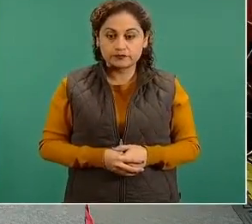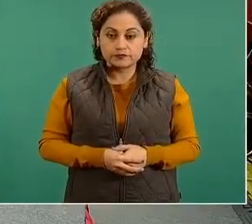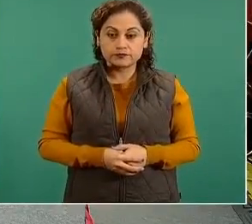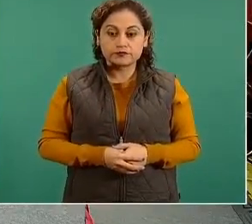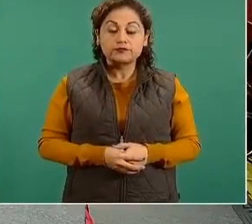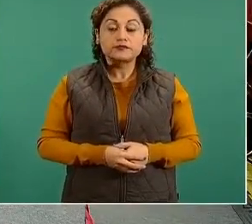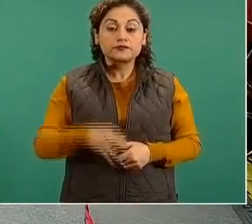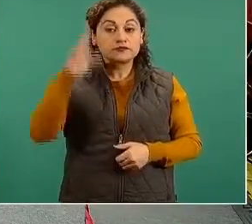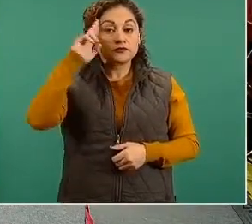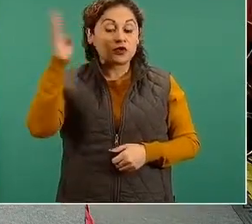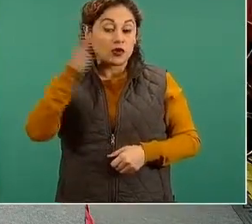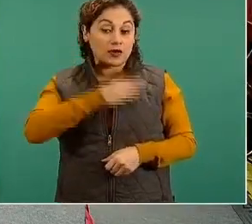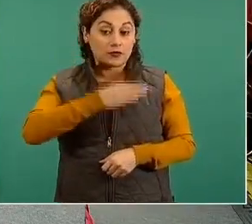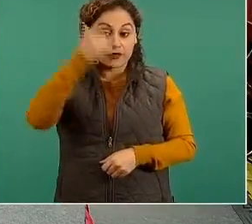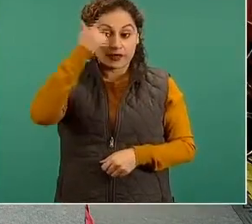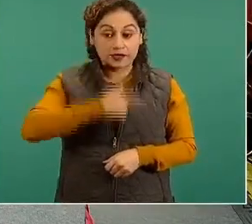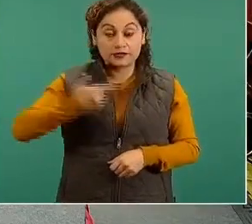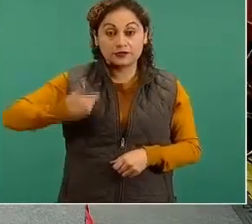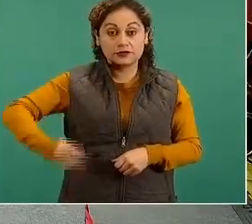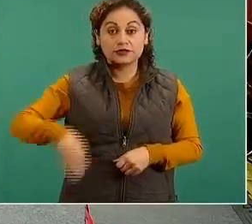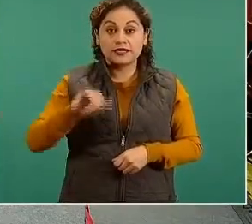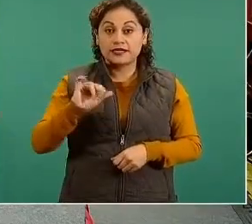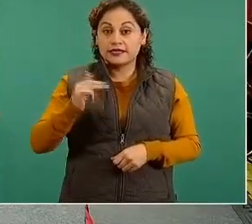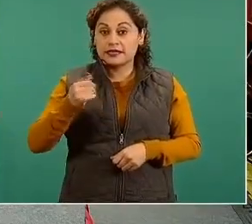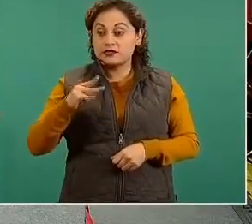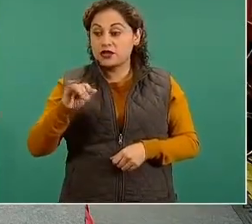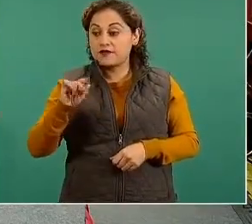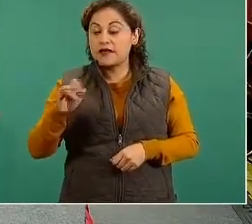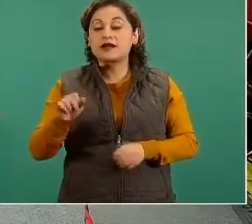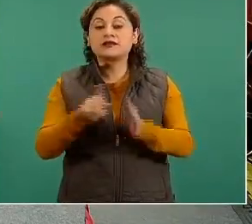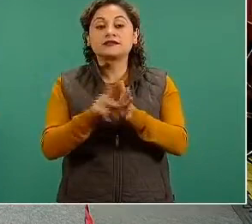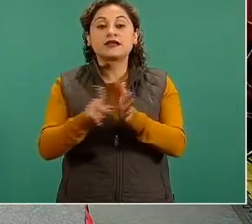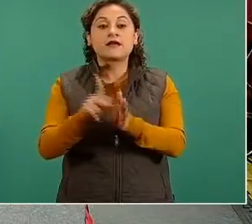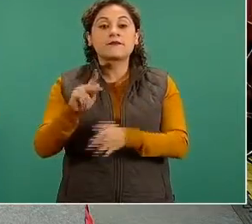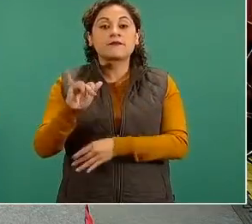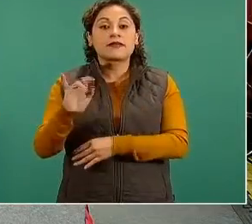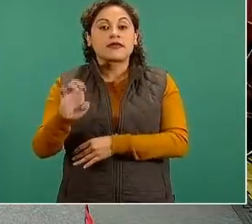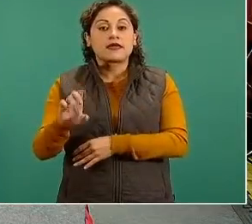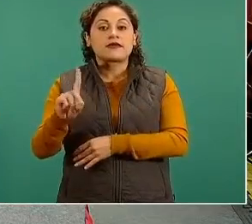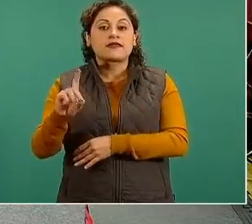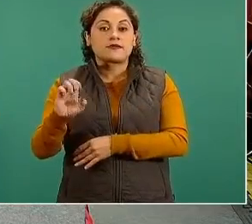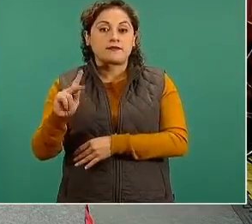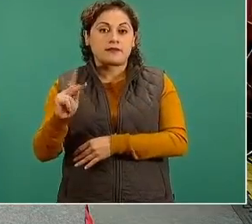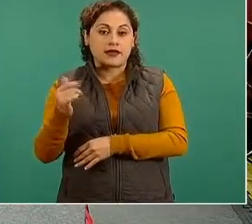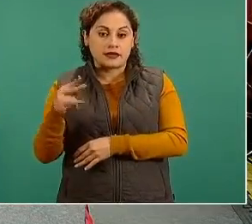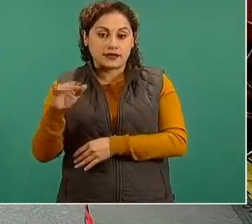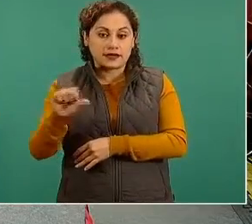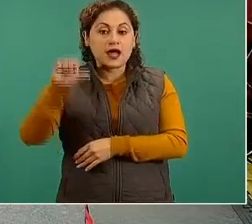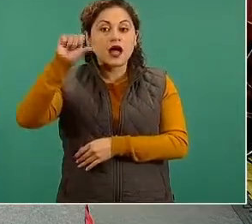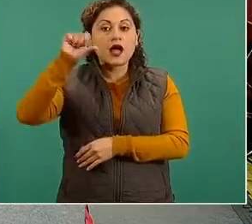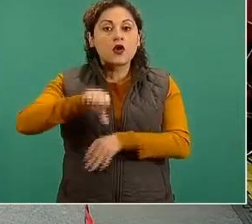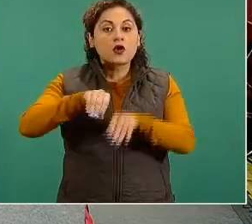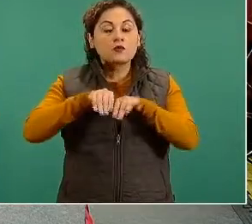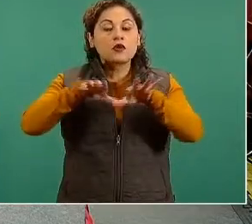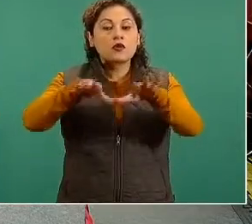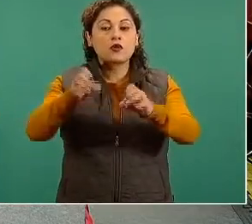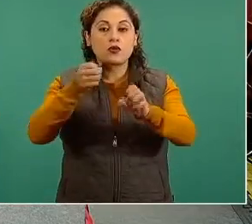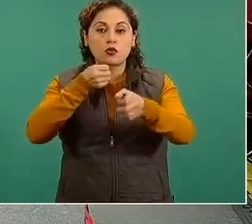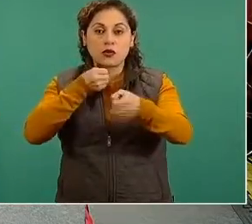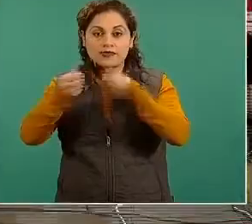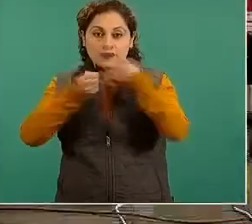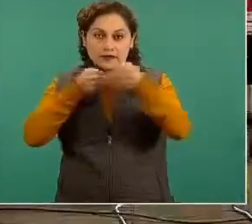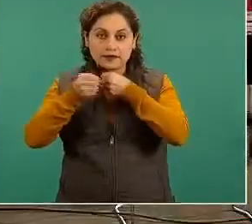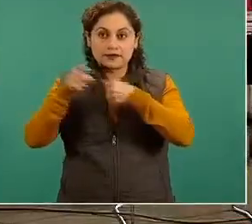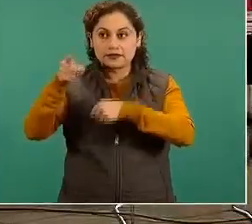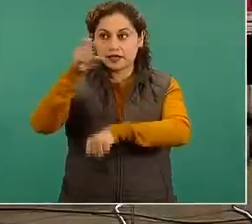Buenas noches, Ignacio de Alba, de Pie de Página. Bueno, hoy publicamos una entrevista con el coordinador de atención integral